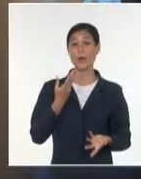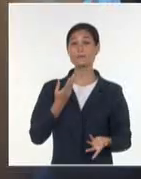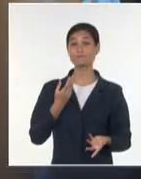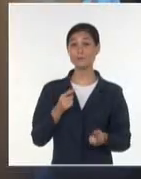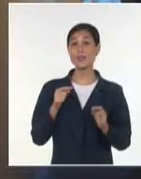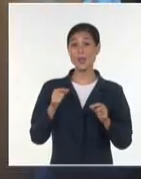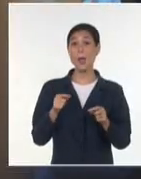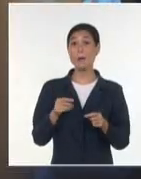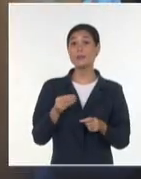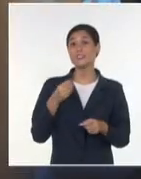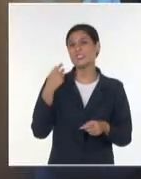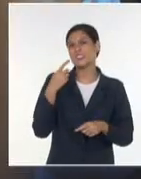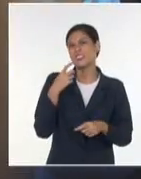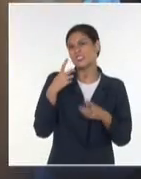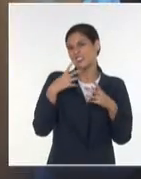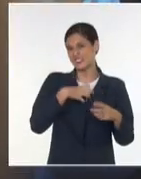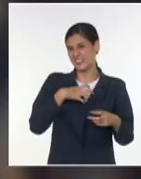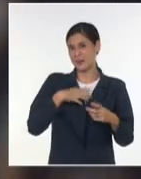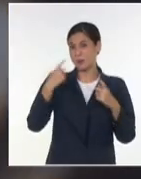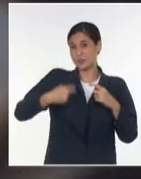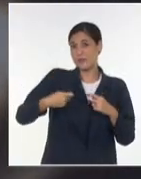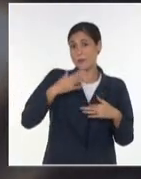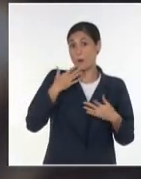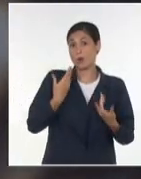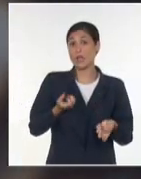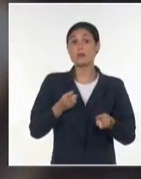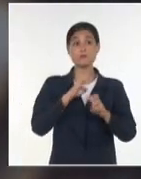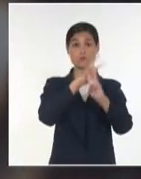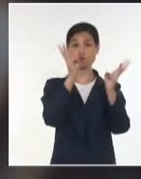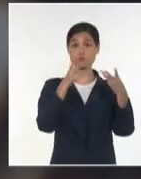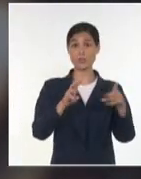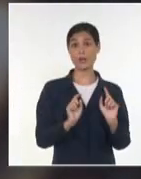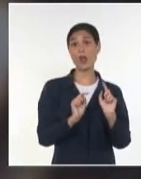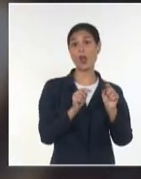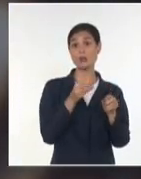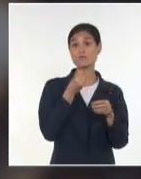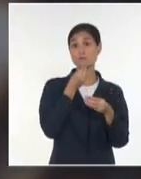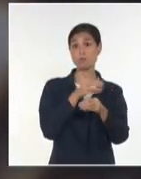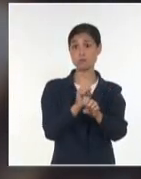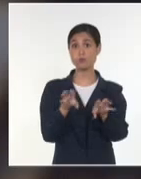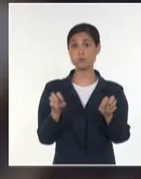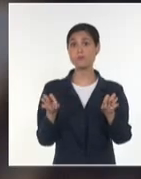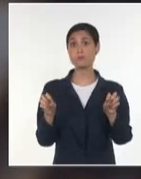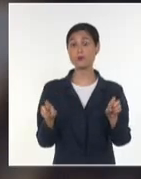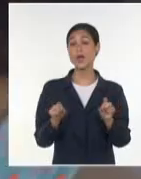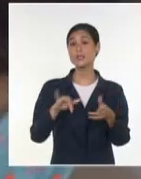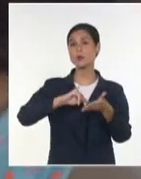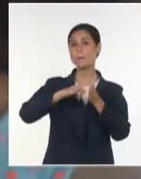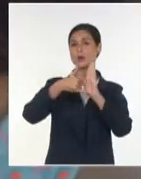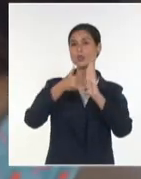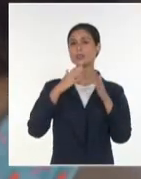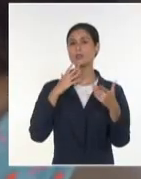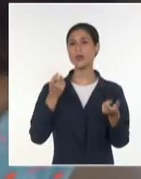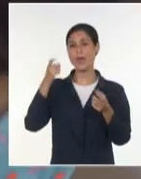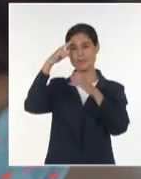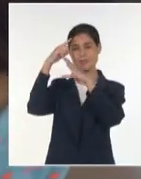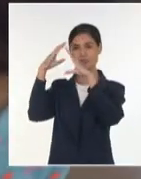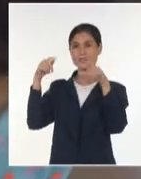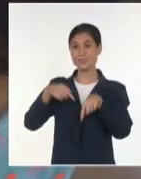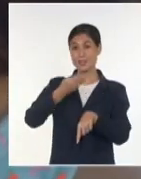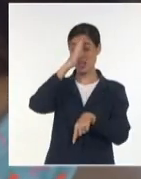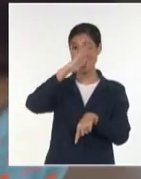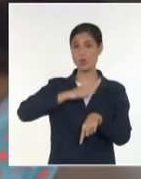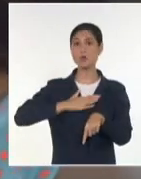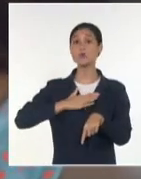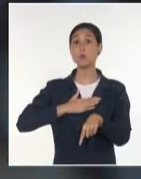imprescindible el acceso a todo tipo de datos. De ahí que el proyecto Humanidades Digitales y Ciencias de la Información en Cuba tenga esa